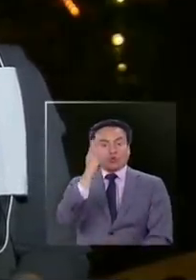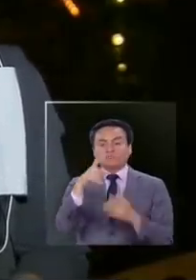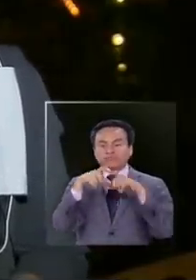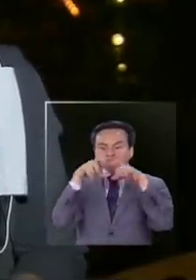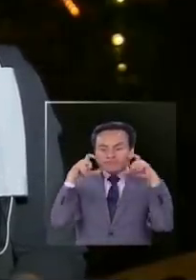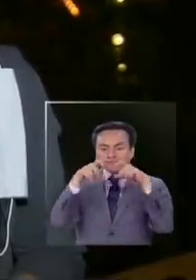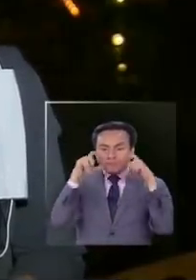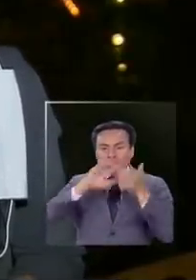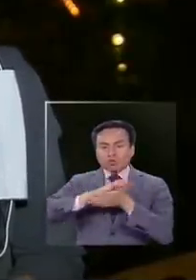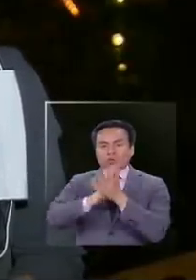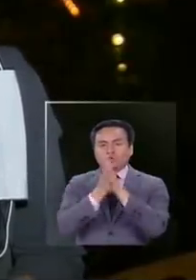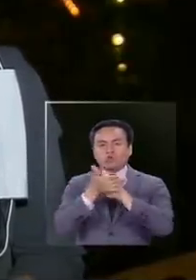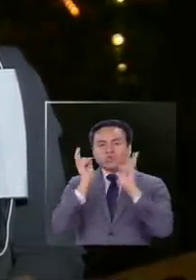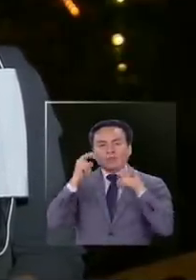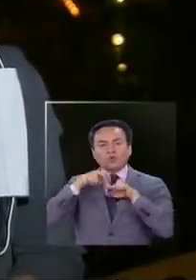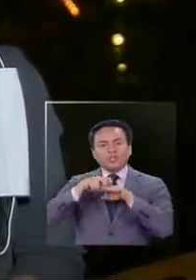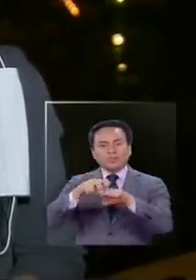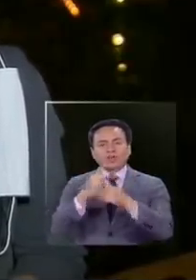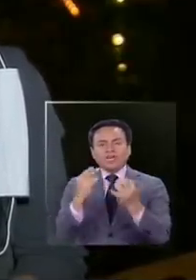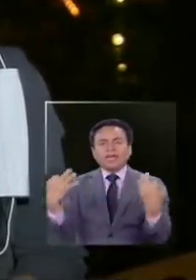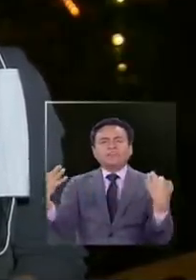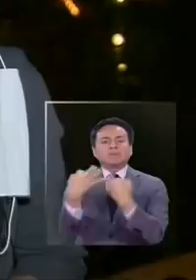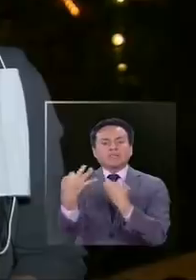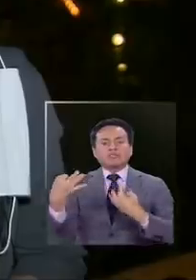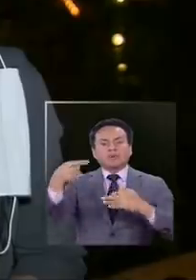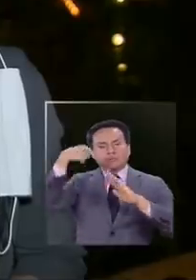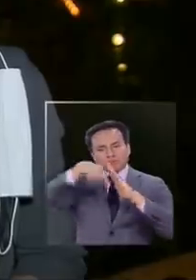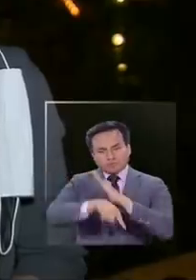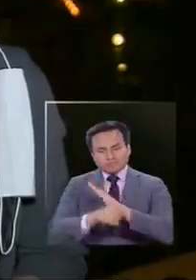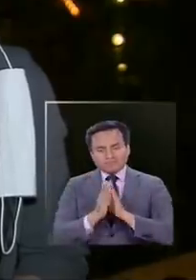todos los sistemas de transporte público. Explícanos un poco más.